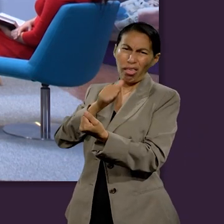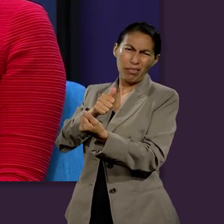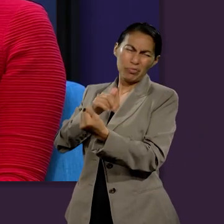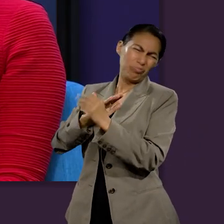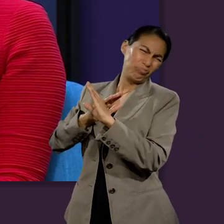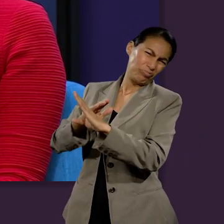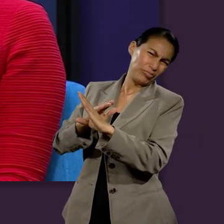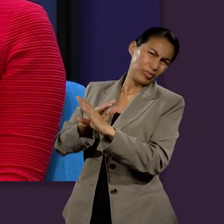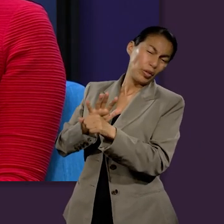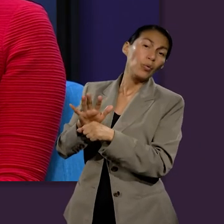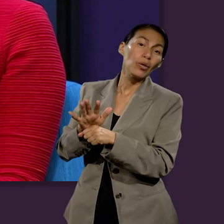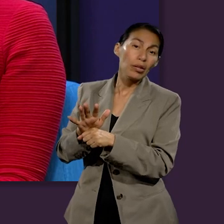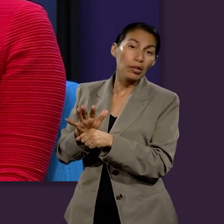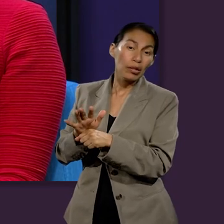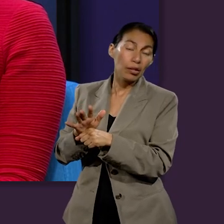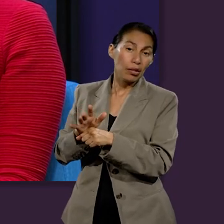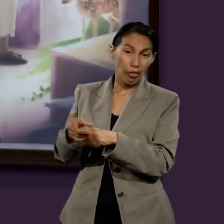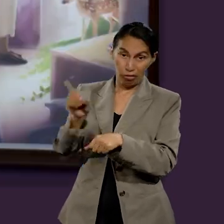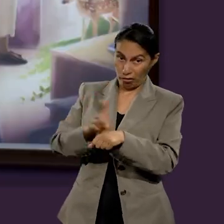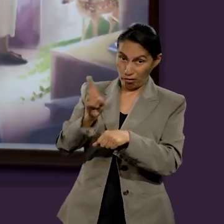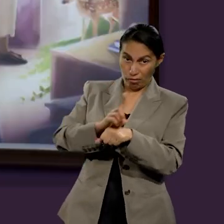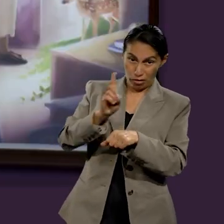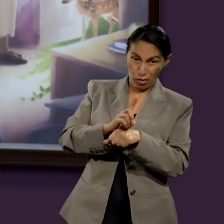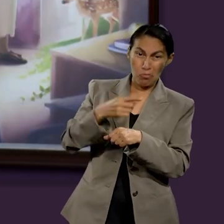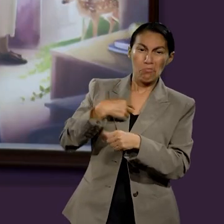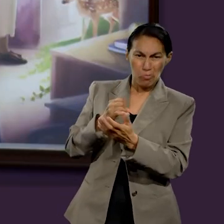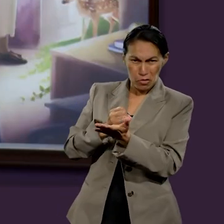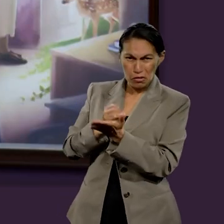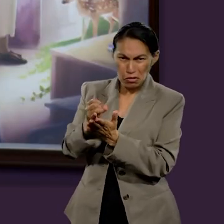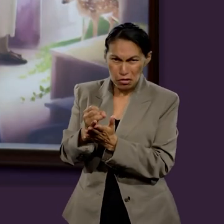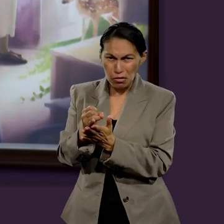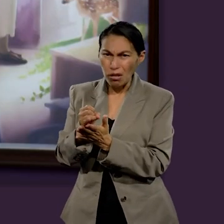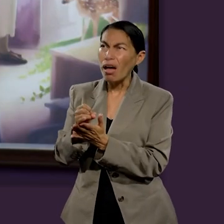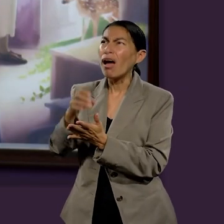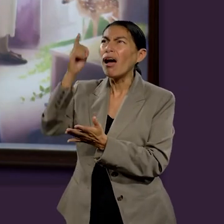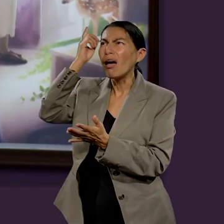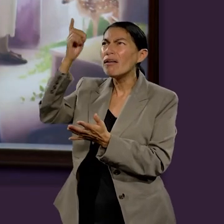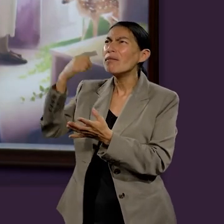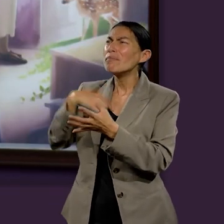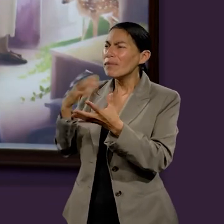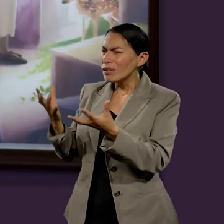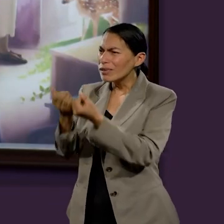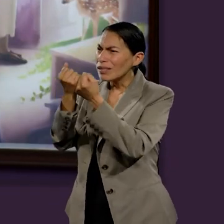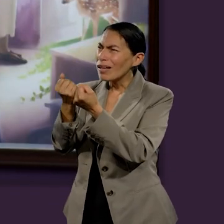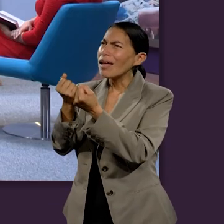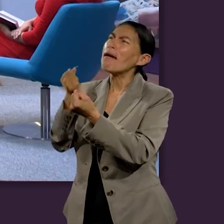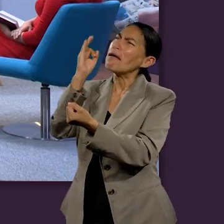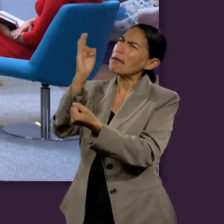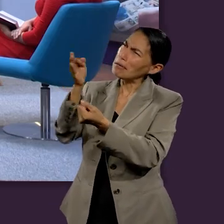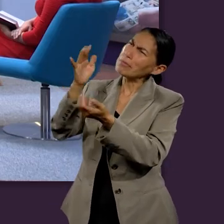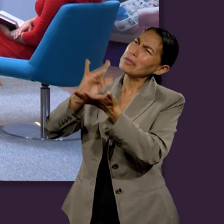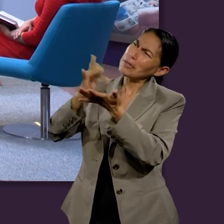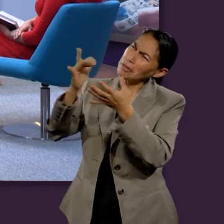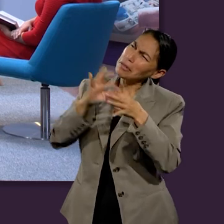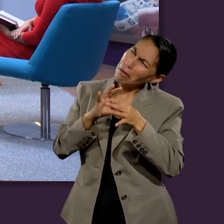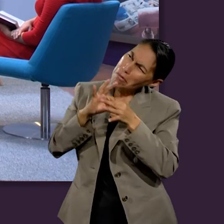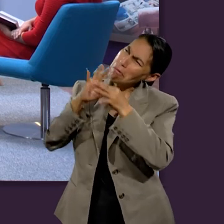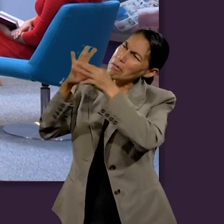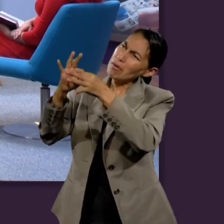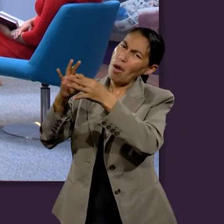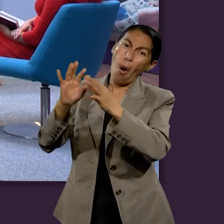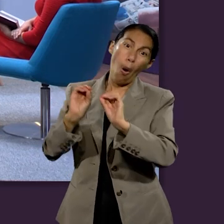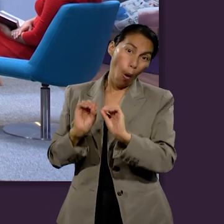alto. Entonces, cada día nosotros estamos frente a esa decisión. Y cada nuestro